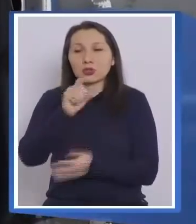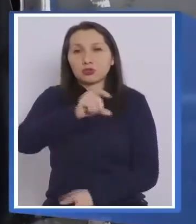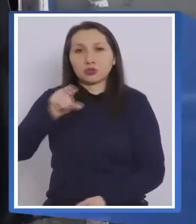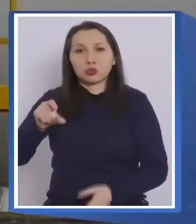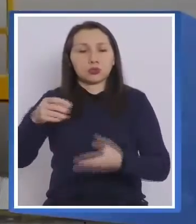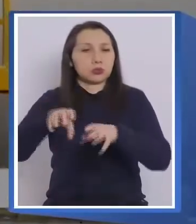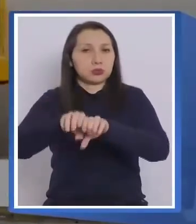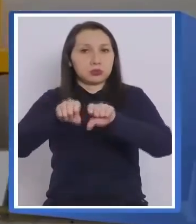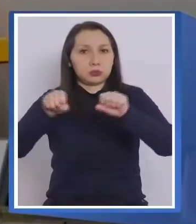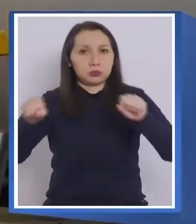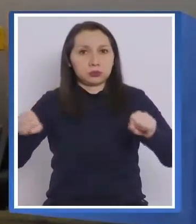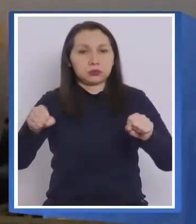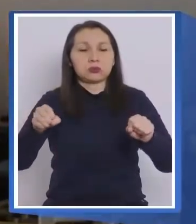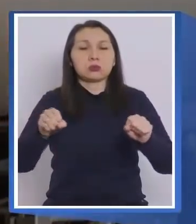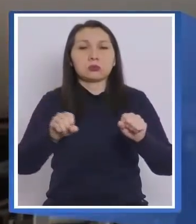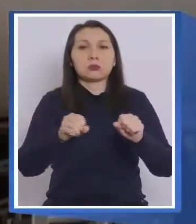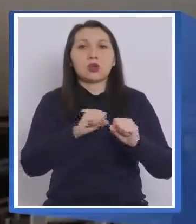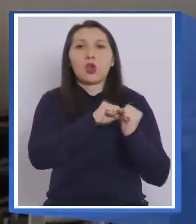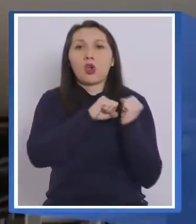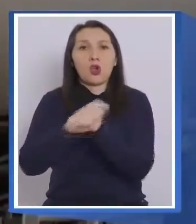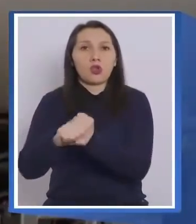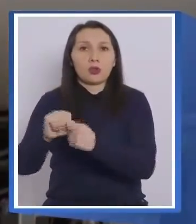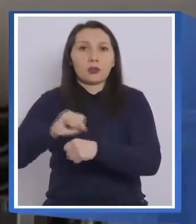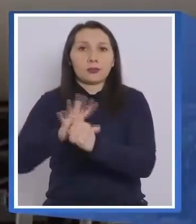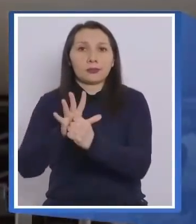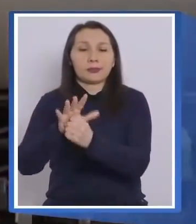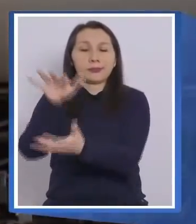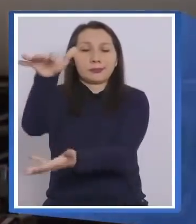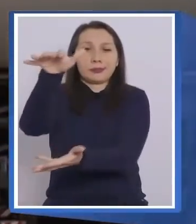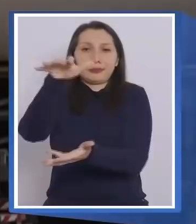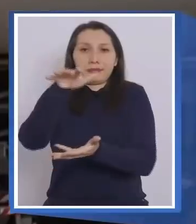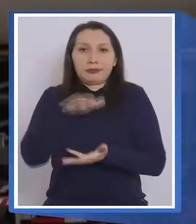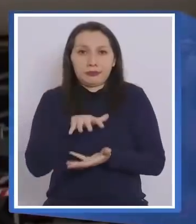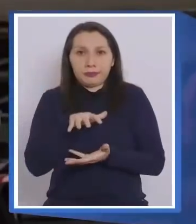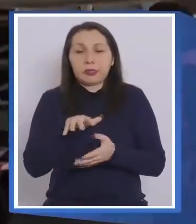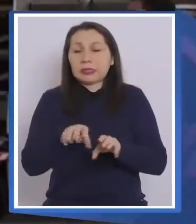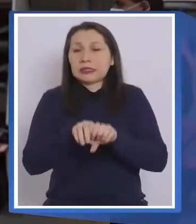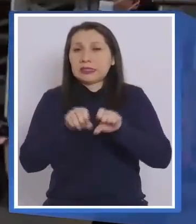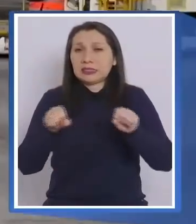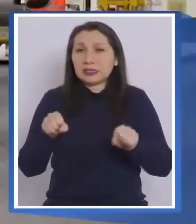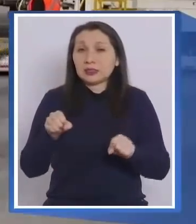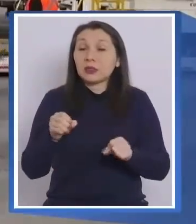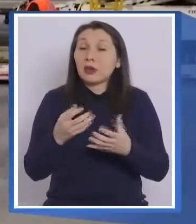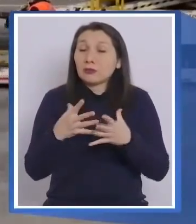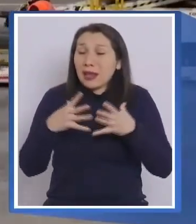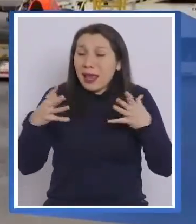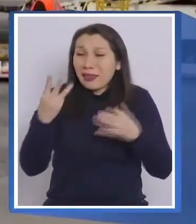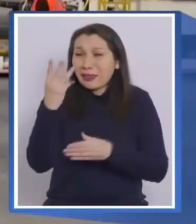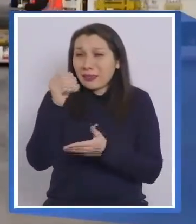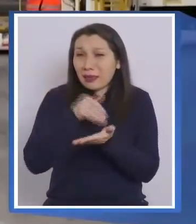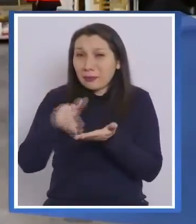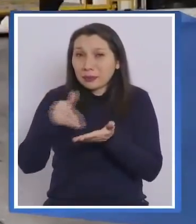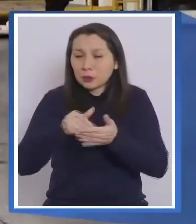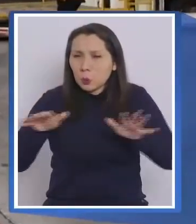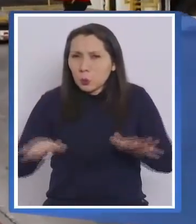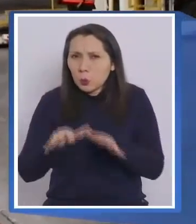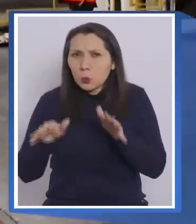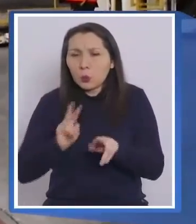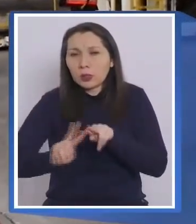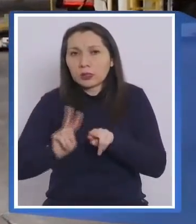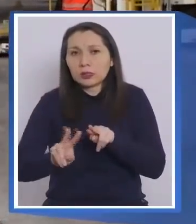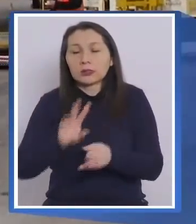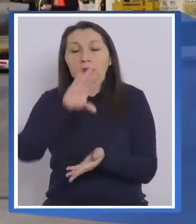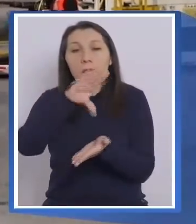dosis de vacunas en contra del COVID recibidas. 30 millones de dosis, un esfuerzo gigantesco que ha hecho el país,